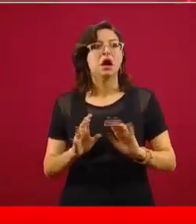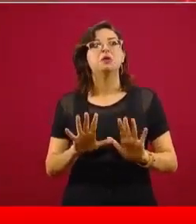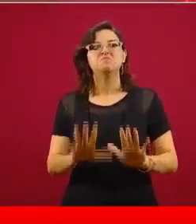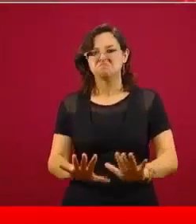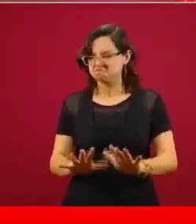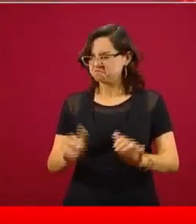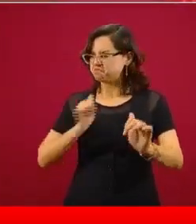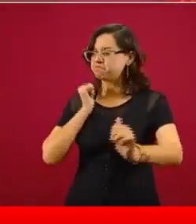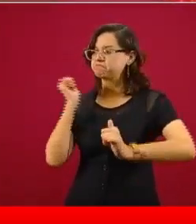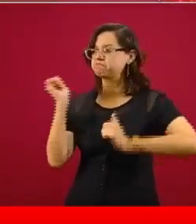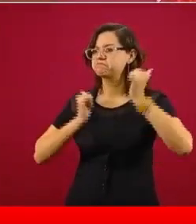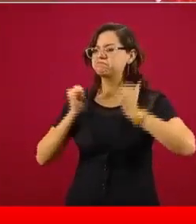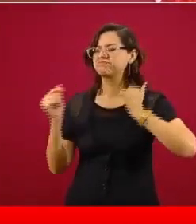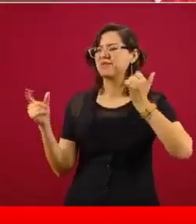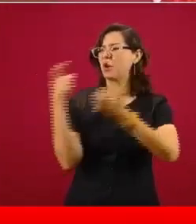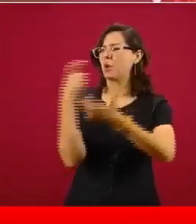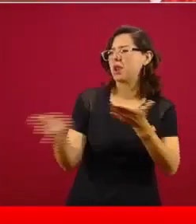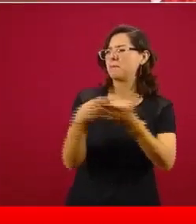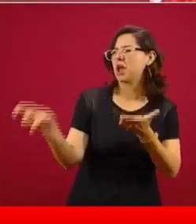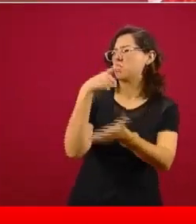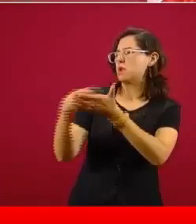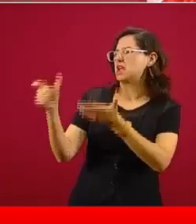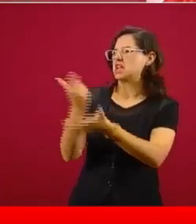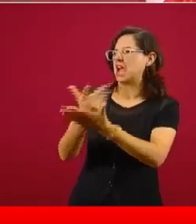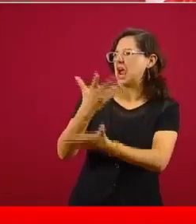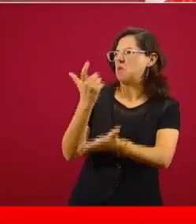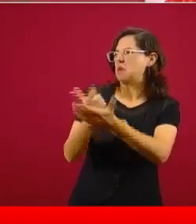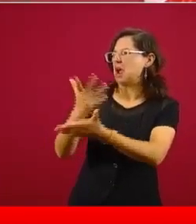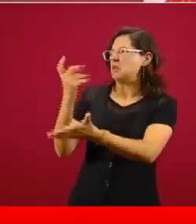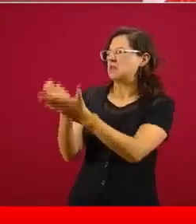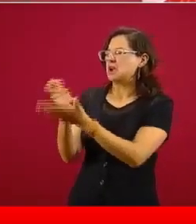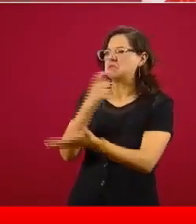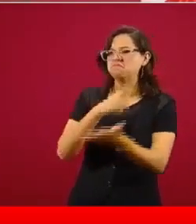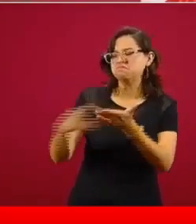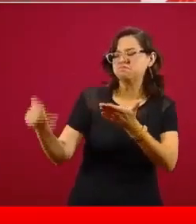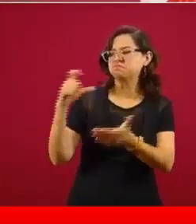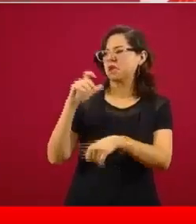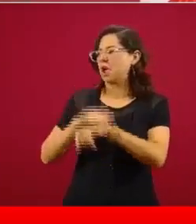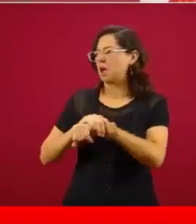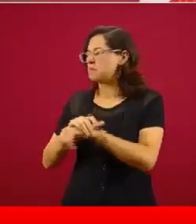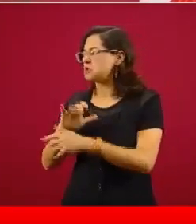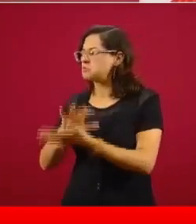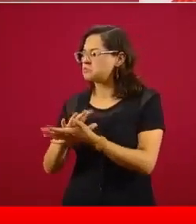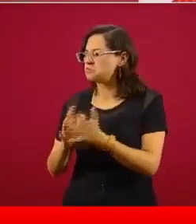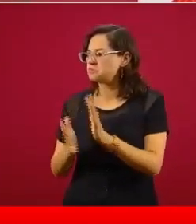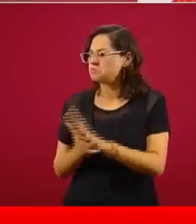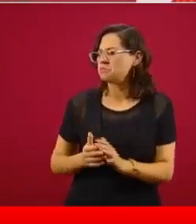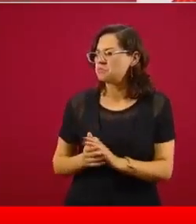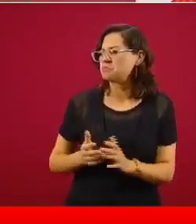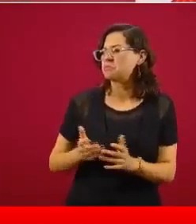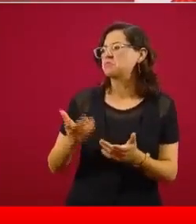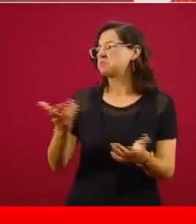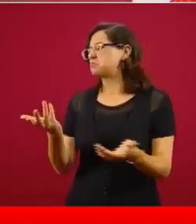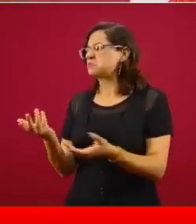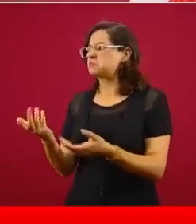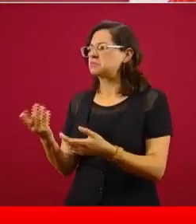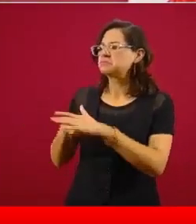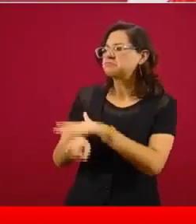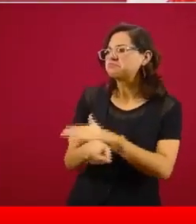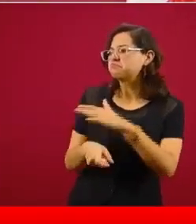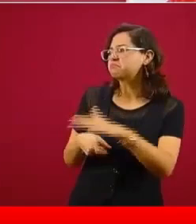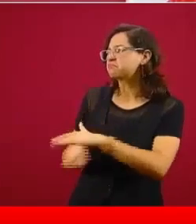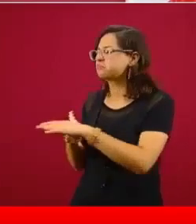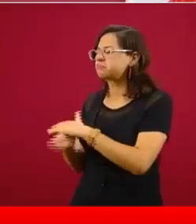elevadísimos con los amigos, con proveedores que daban moches